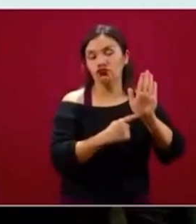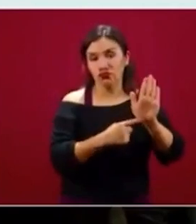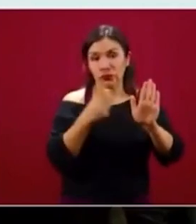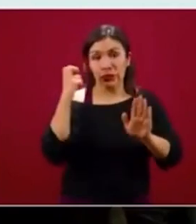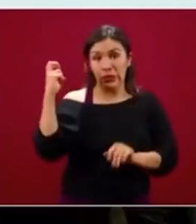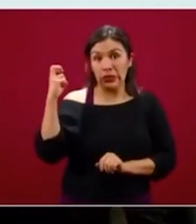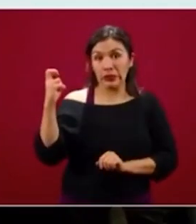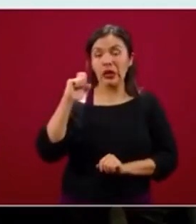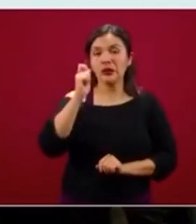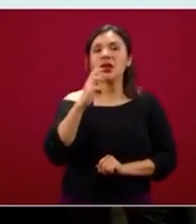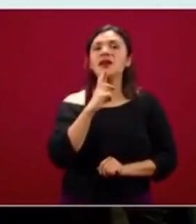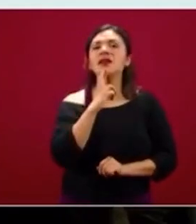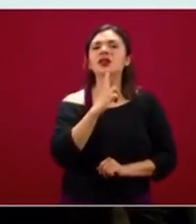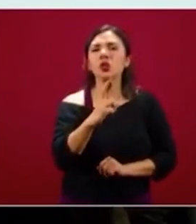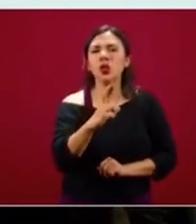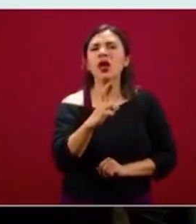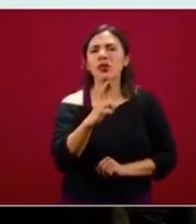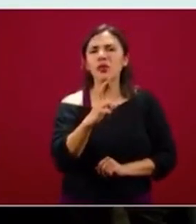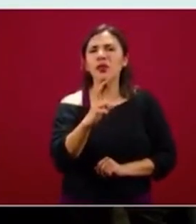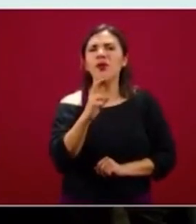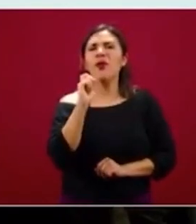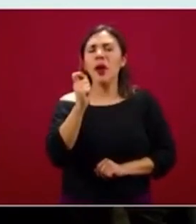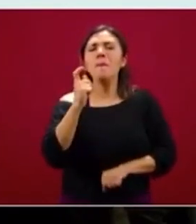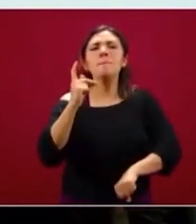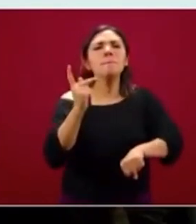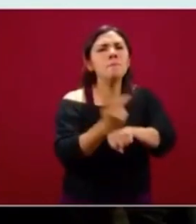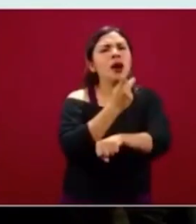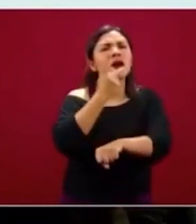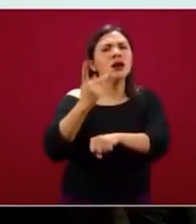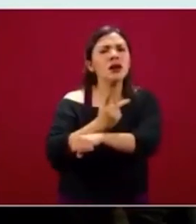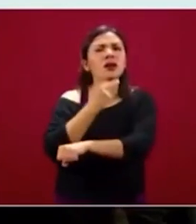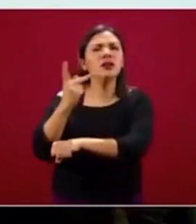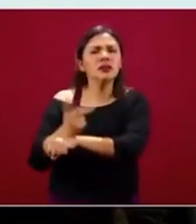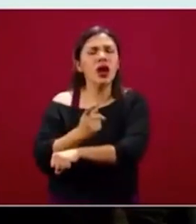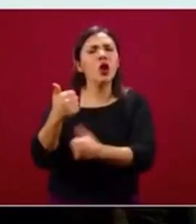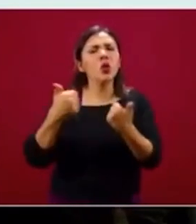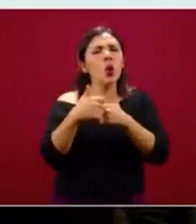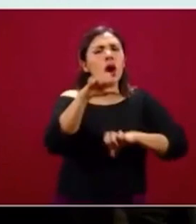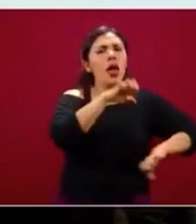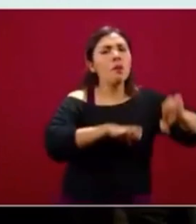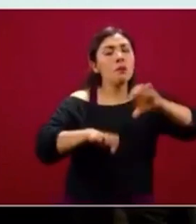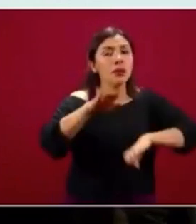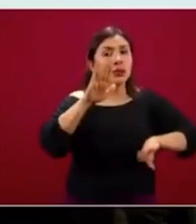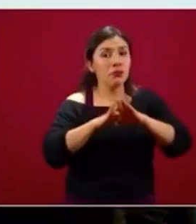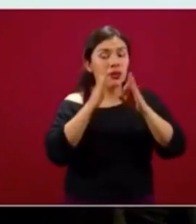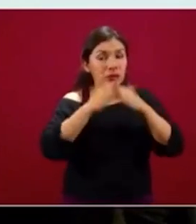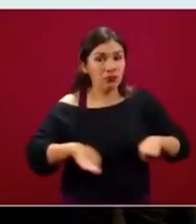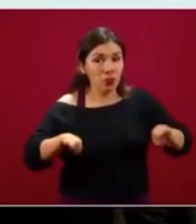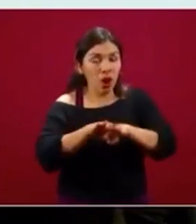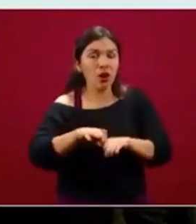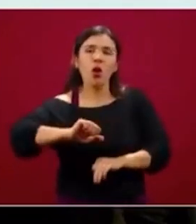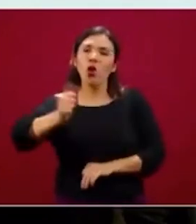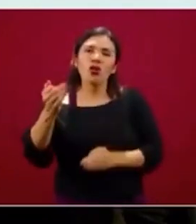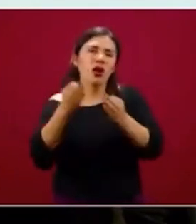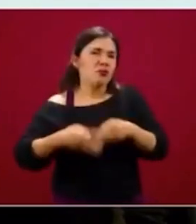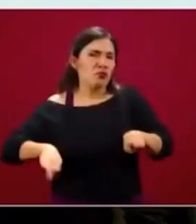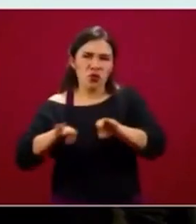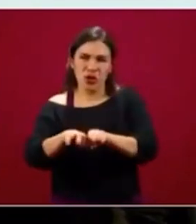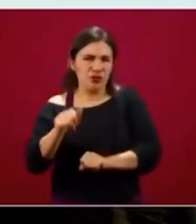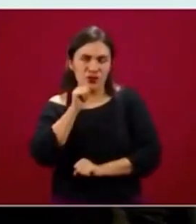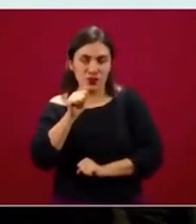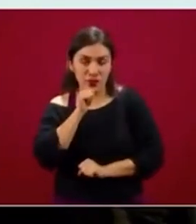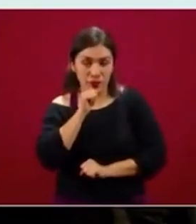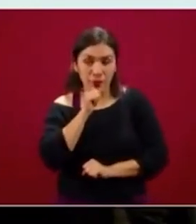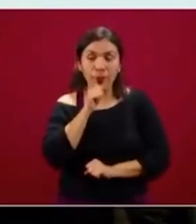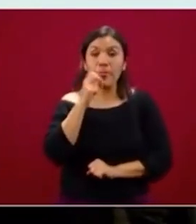El resultado de lo que está pasando con las empresas esenciales y no esenciales. Lo